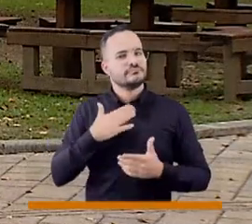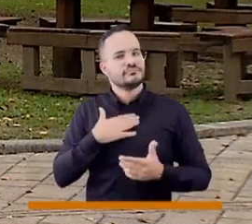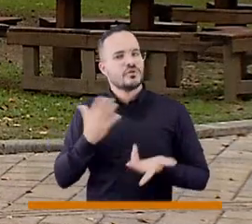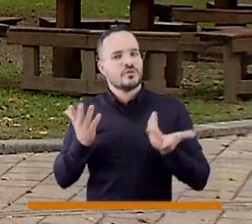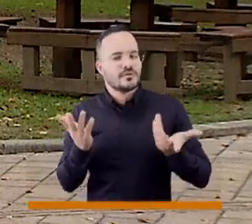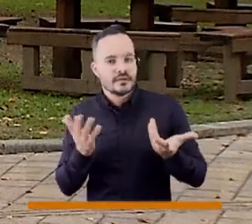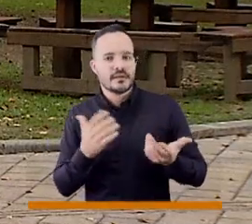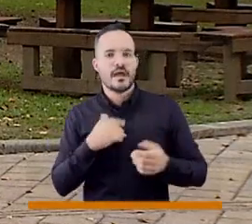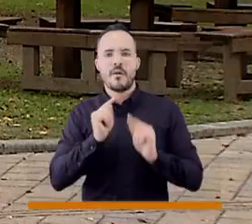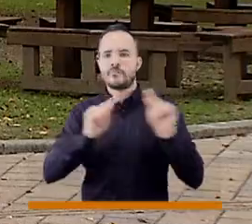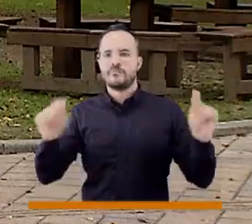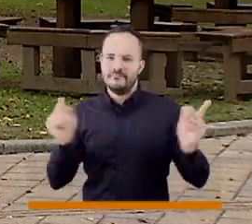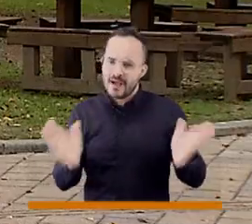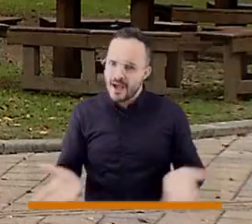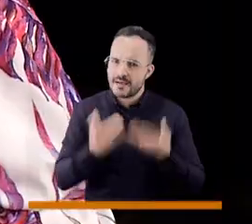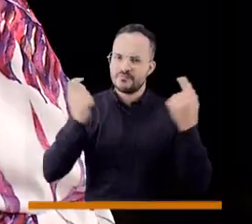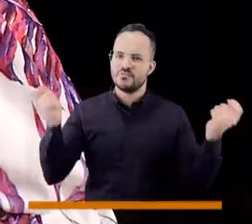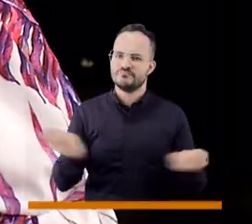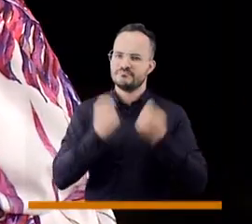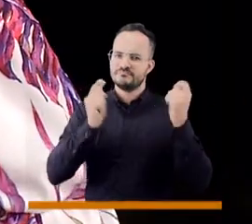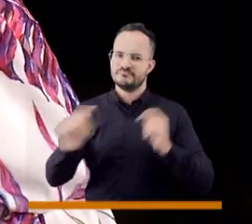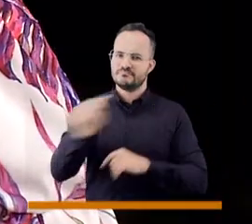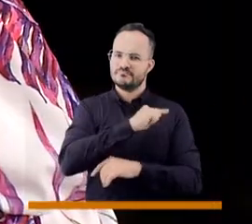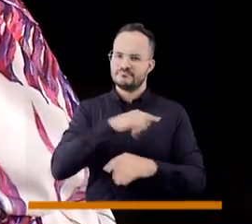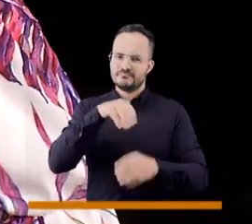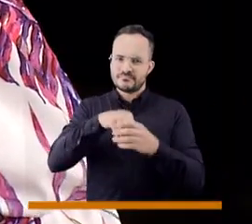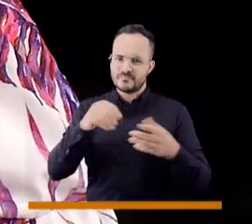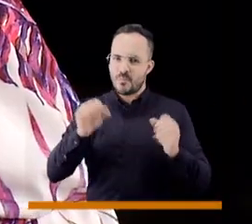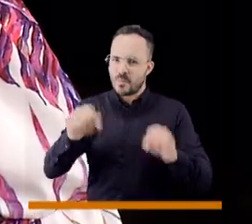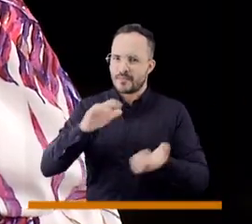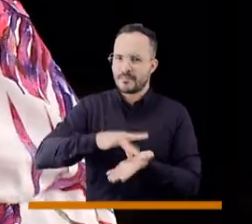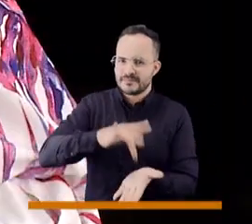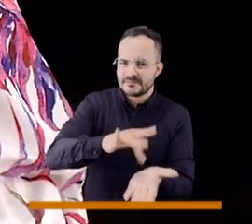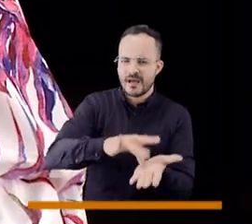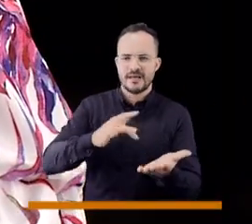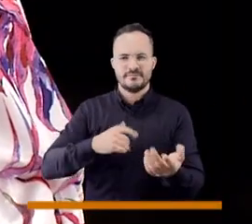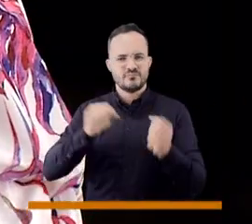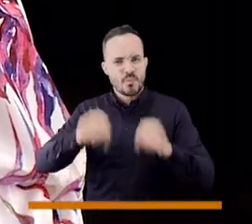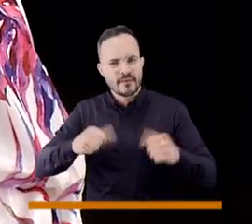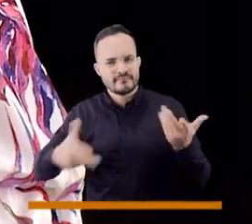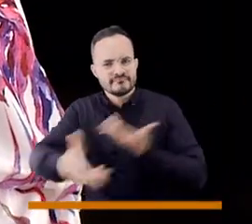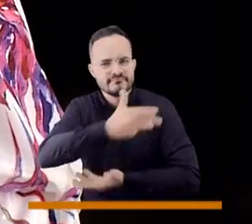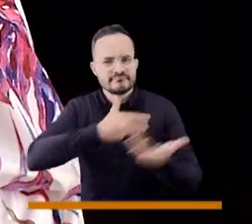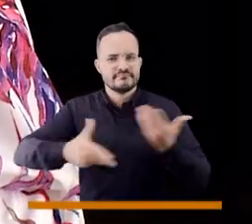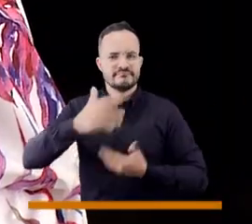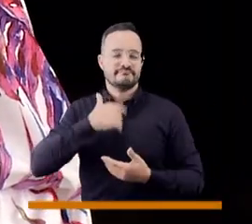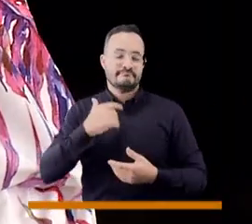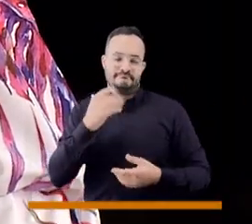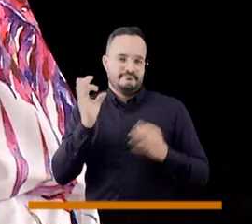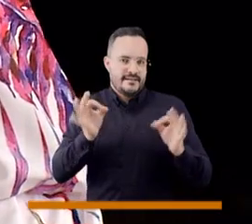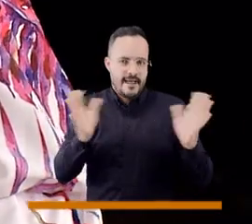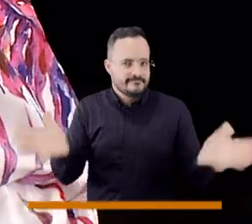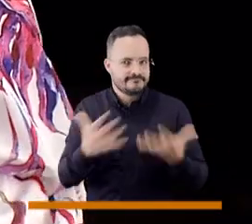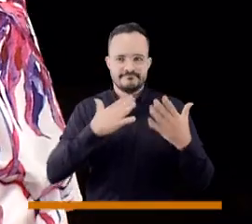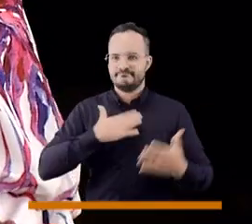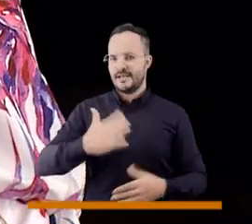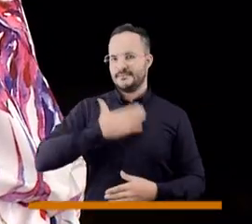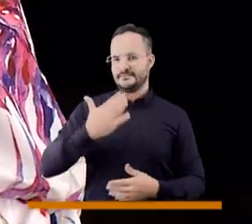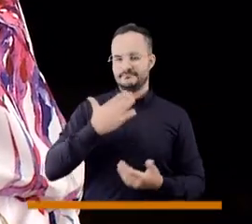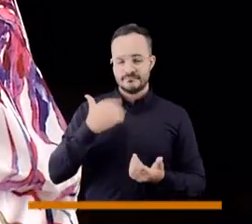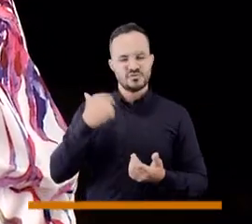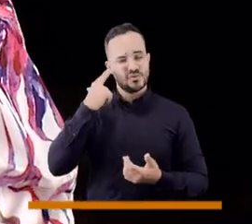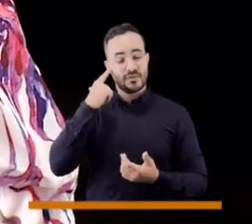y de incentivar a que nosotros mismos propongamos soluciones, obviamente